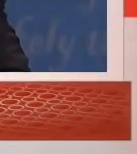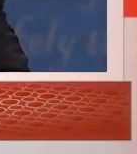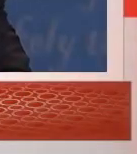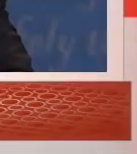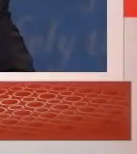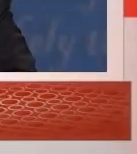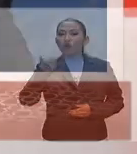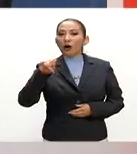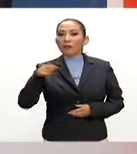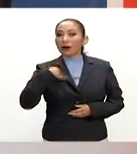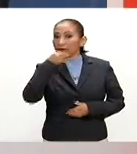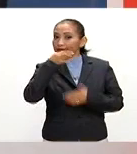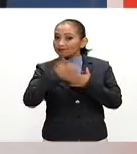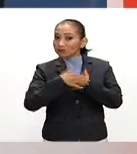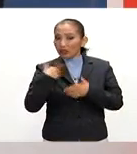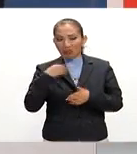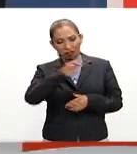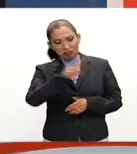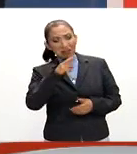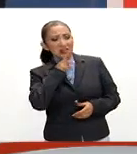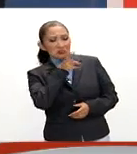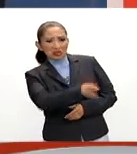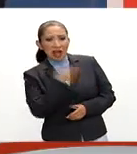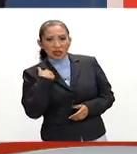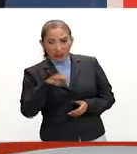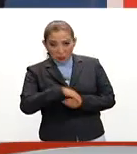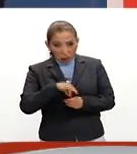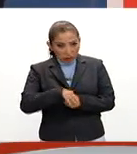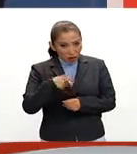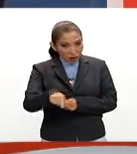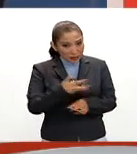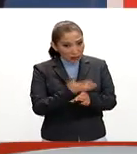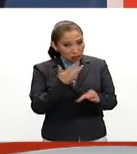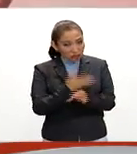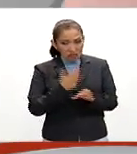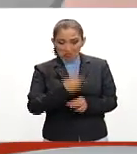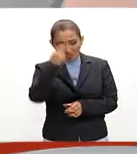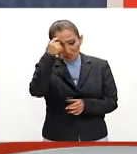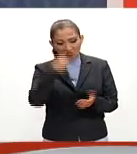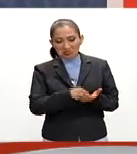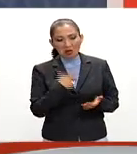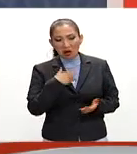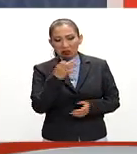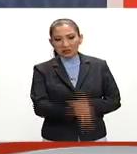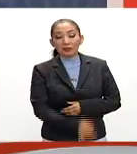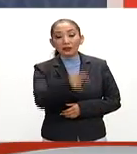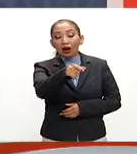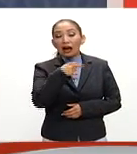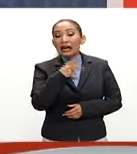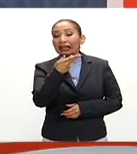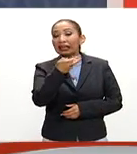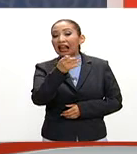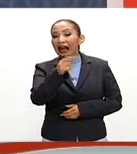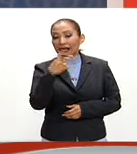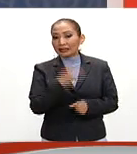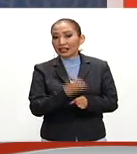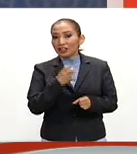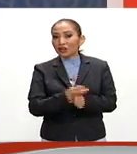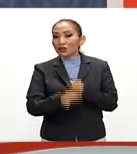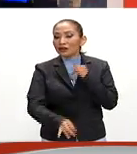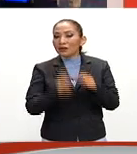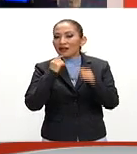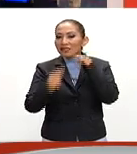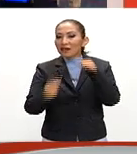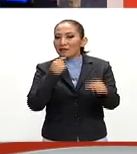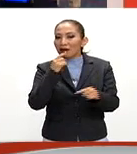Donald Trump amenaza con no reconocer los resultados de las elecciones en Estados Unidos. Hillary Clinton gana el tercero y último debate